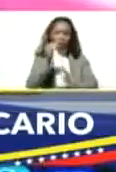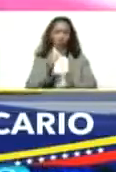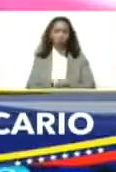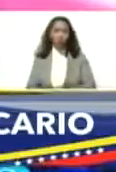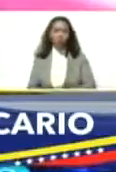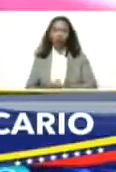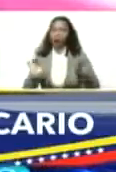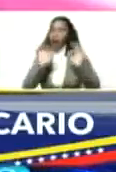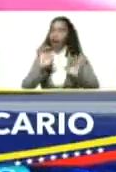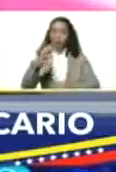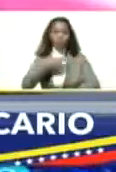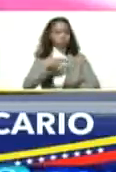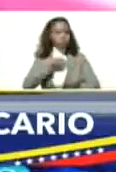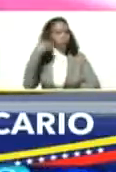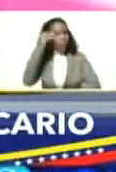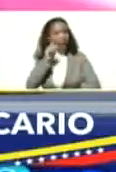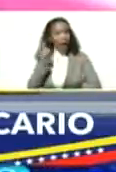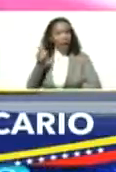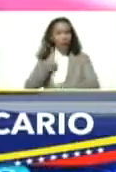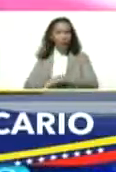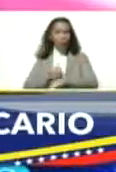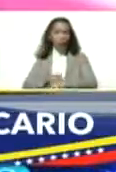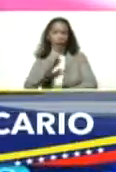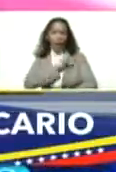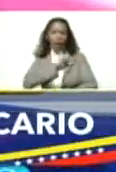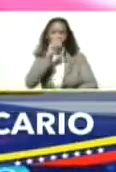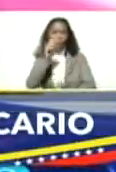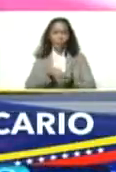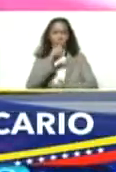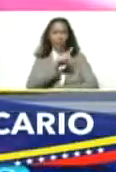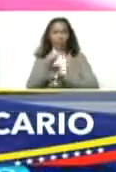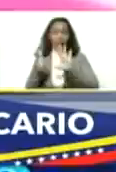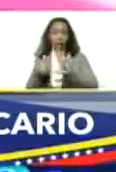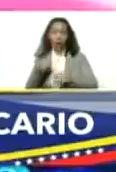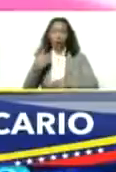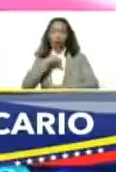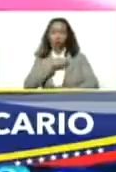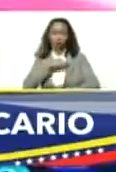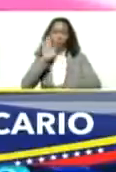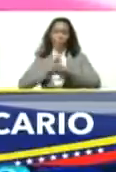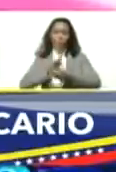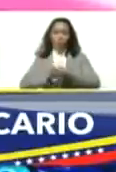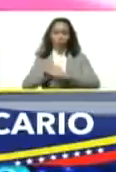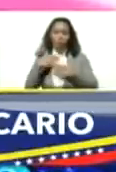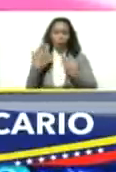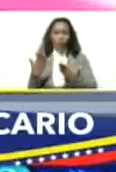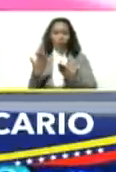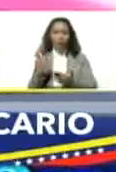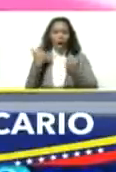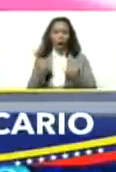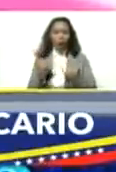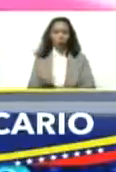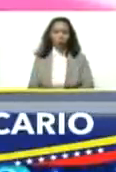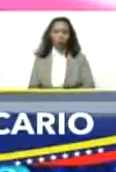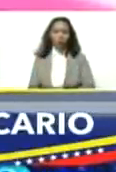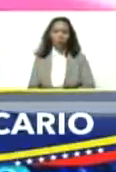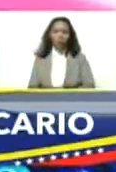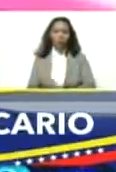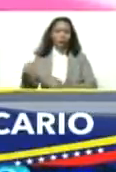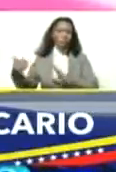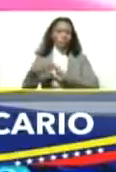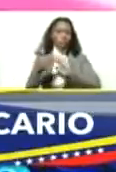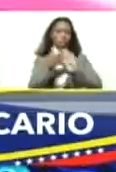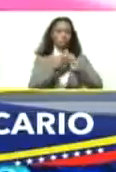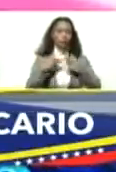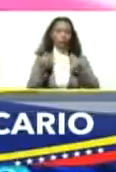Nadie podía pensar en ese momento, enero del 2016, lo que íbamos a pasar. Los ataques a la